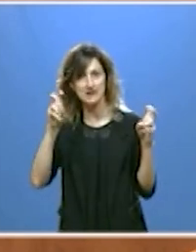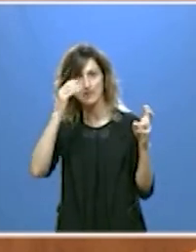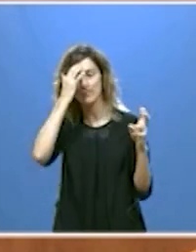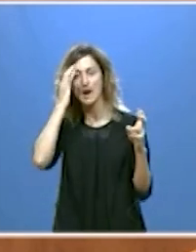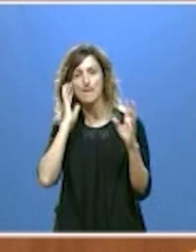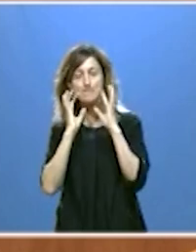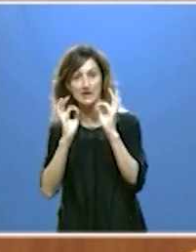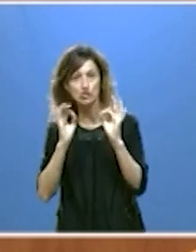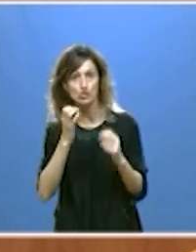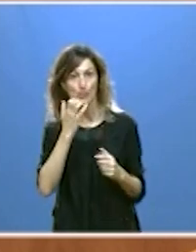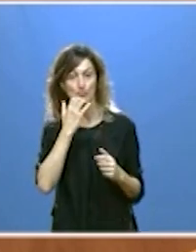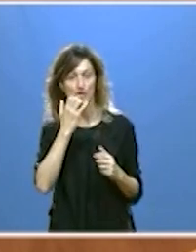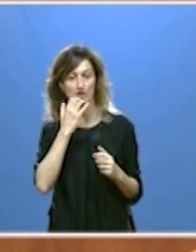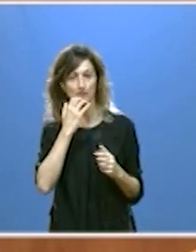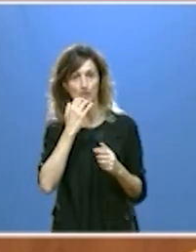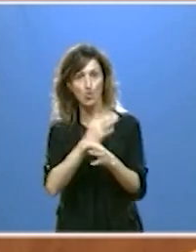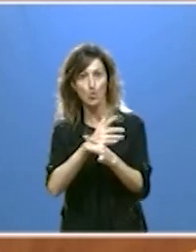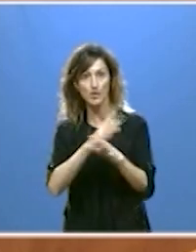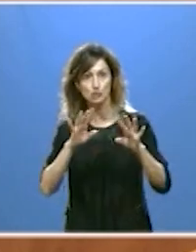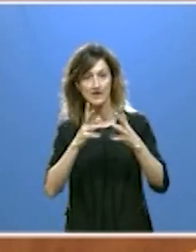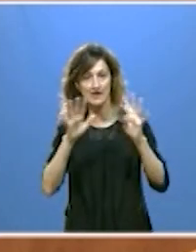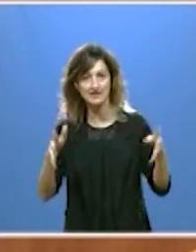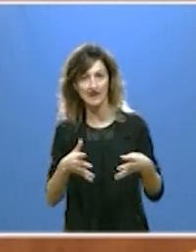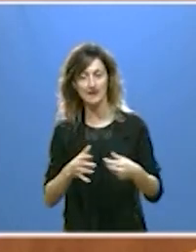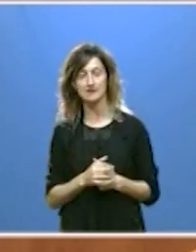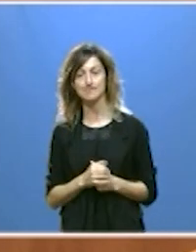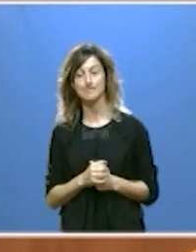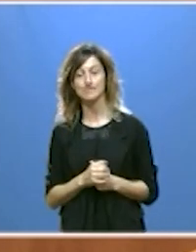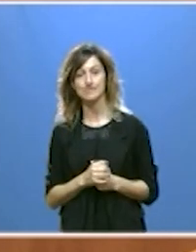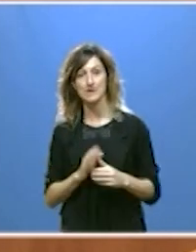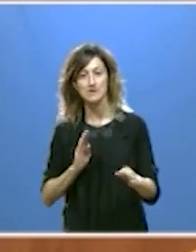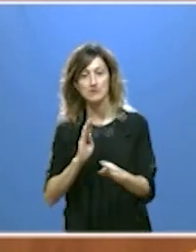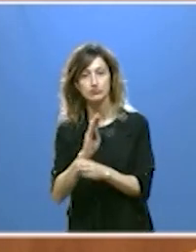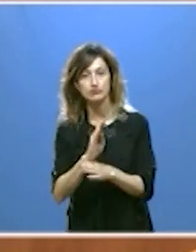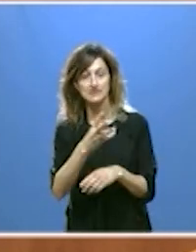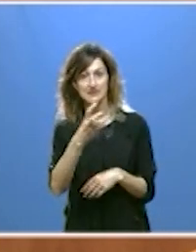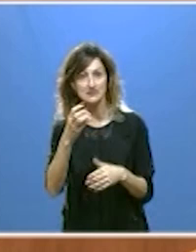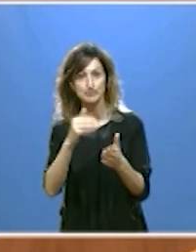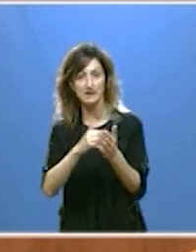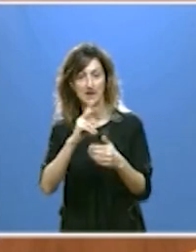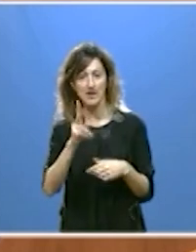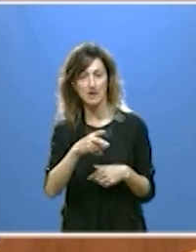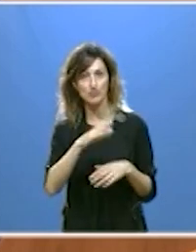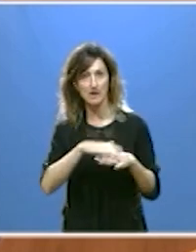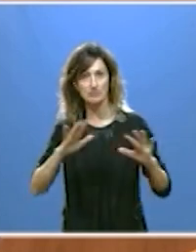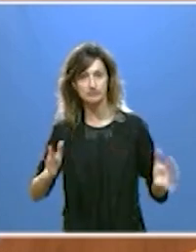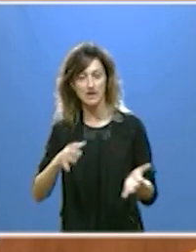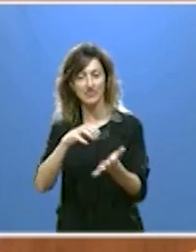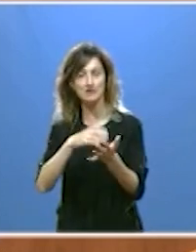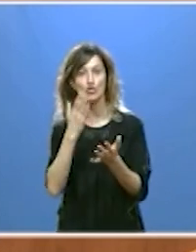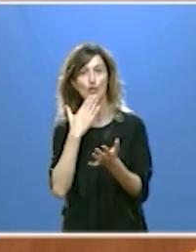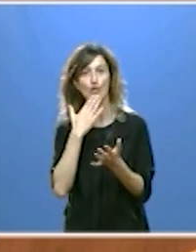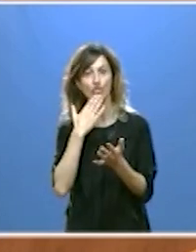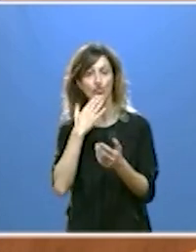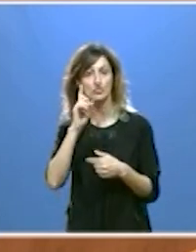peligrosos como pueden ser los juegos online también ayudas de 3.000 euros para promover y mantener los centros de ocio